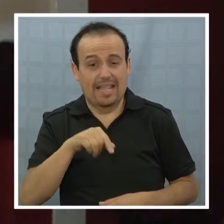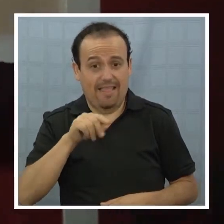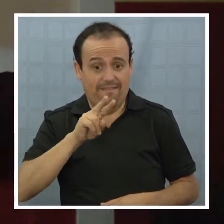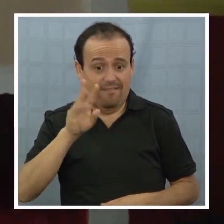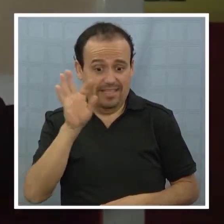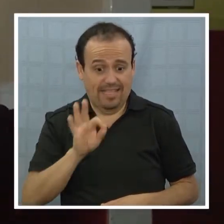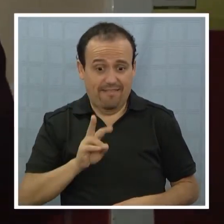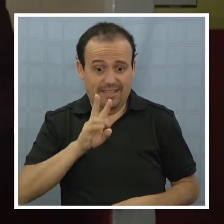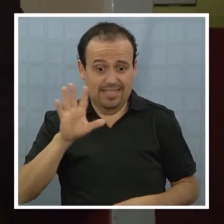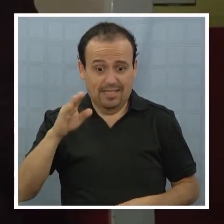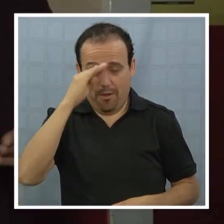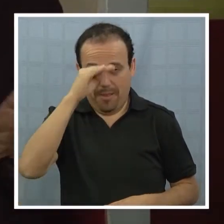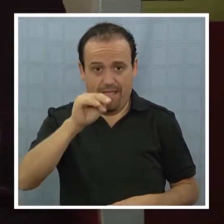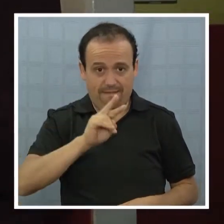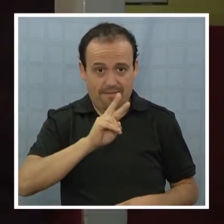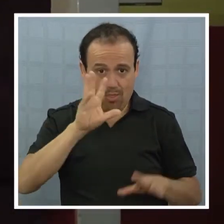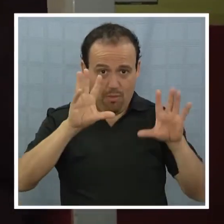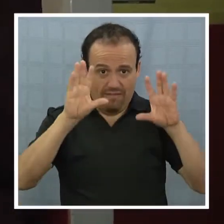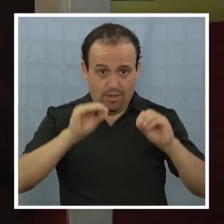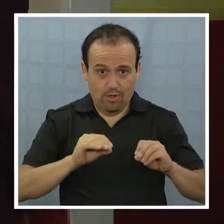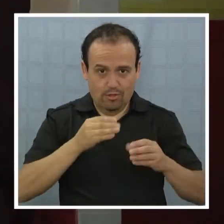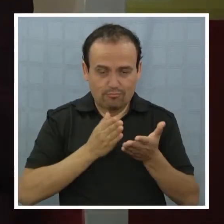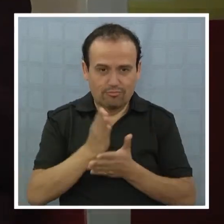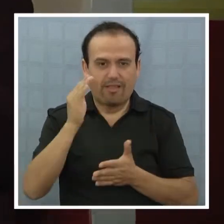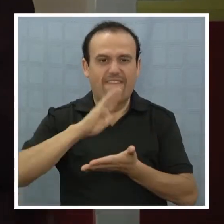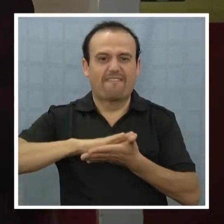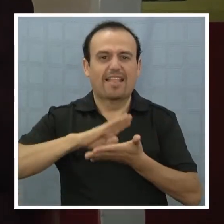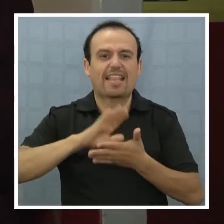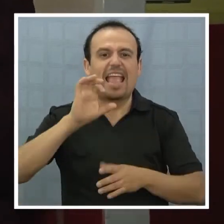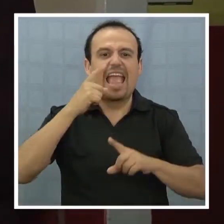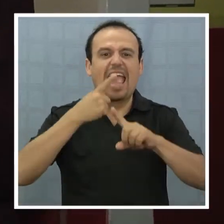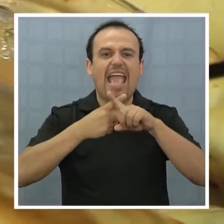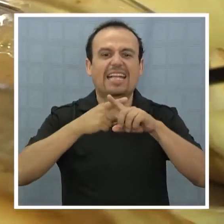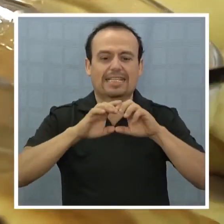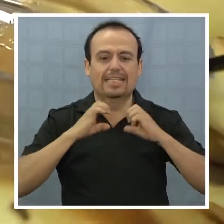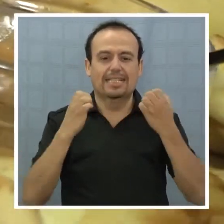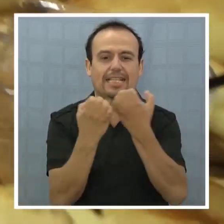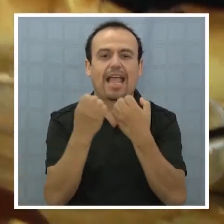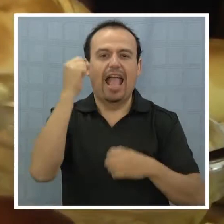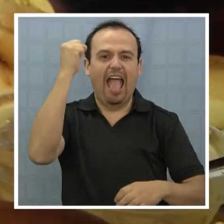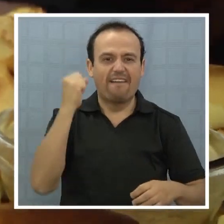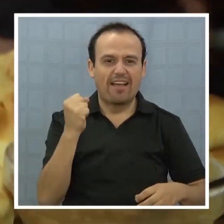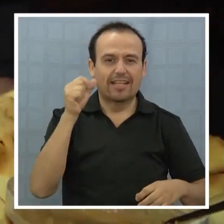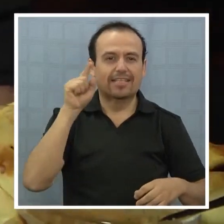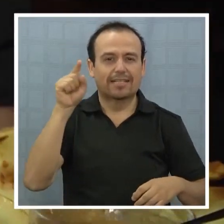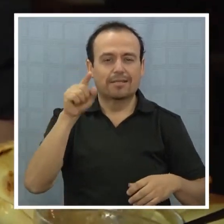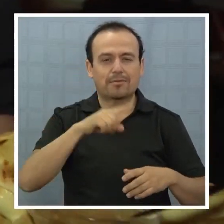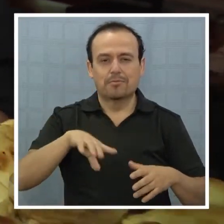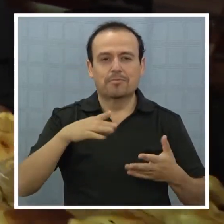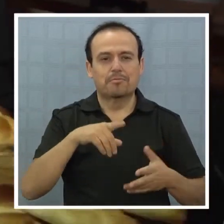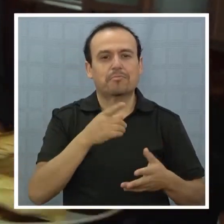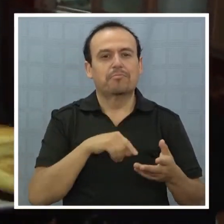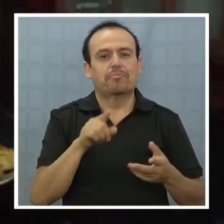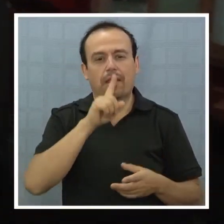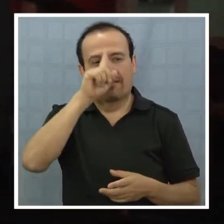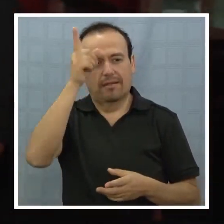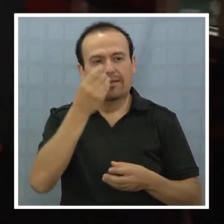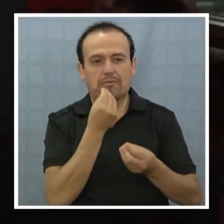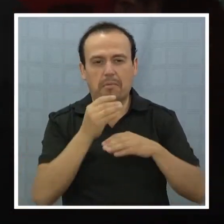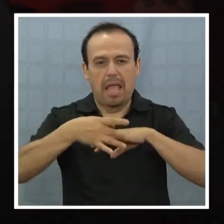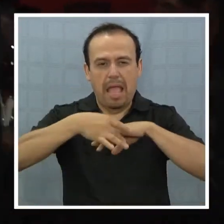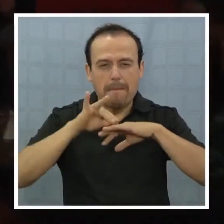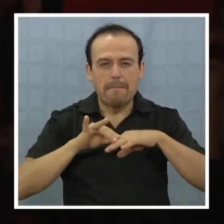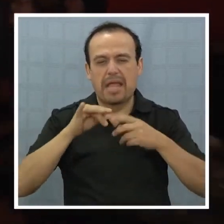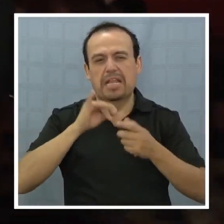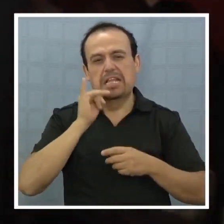de mayo, desde las 21 horas, tendrán su gran cumbre en el exestadio Cabancha. Allí podrán encontrar lo mejor de las tradiciones chilenas